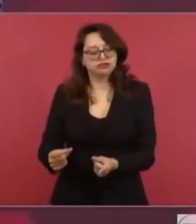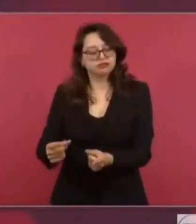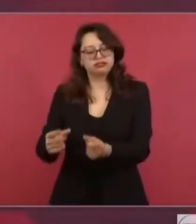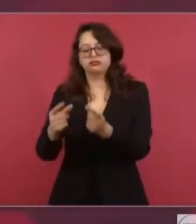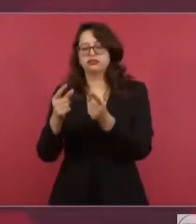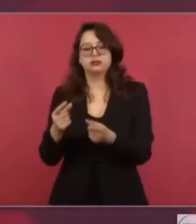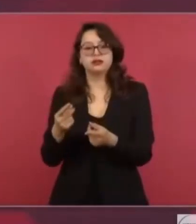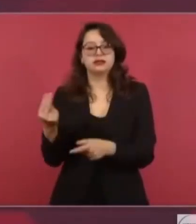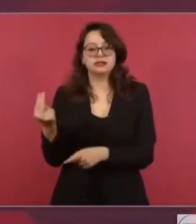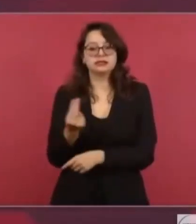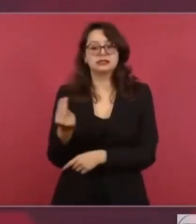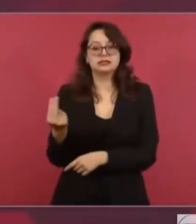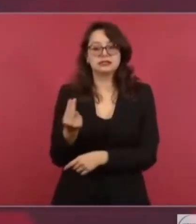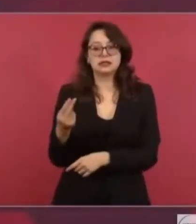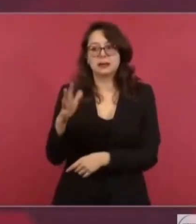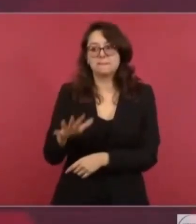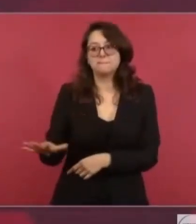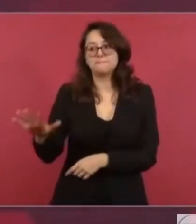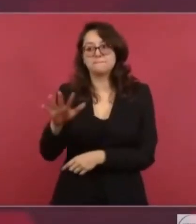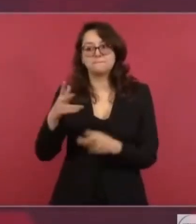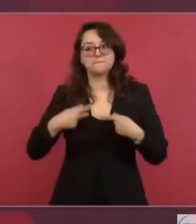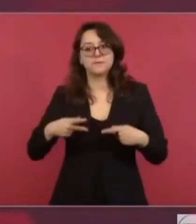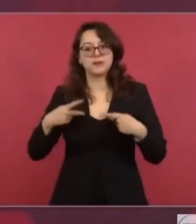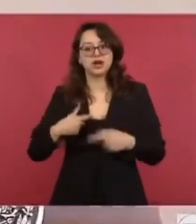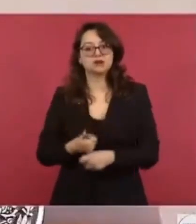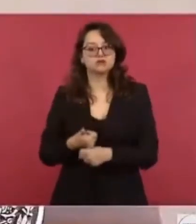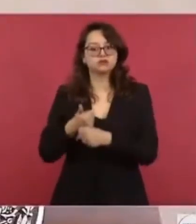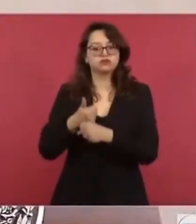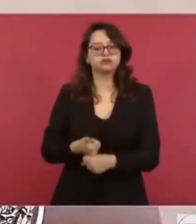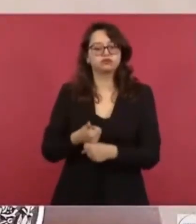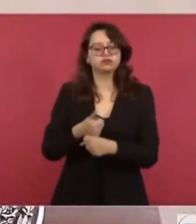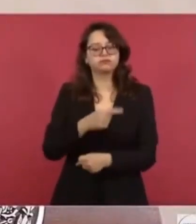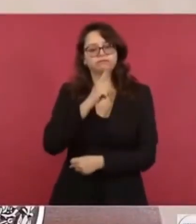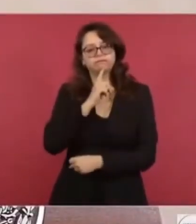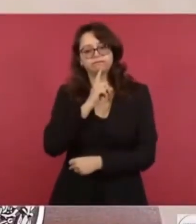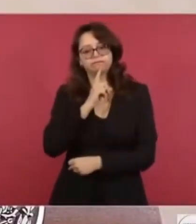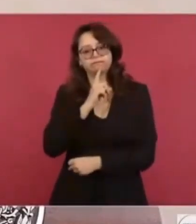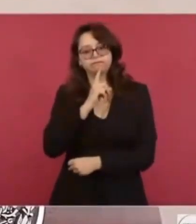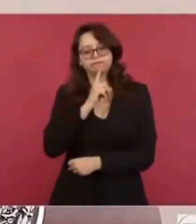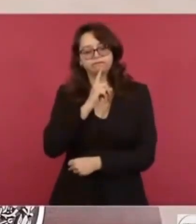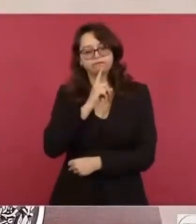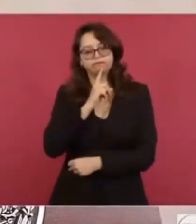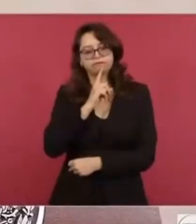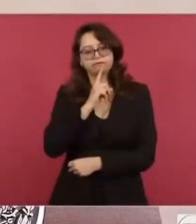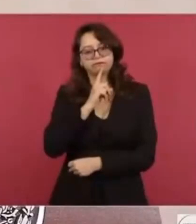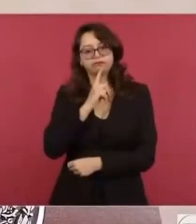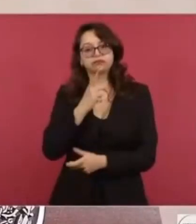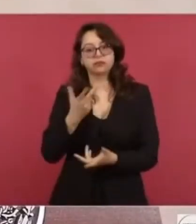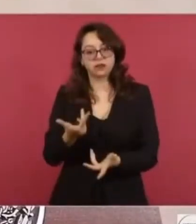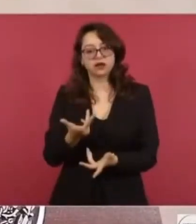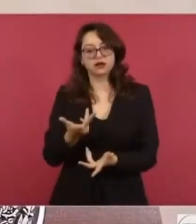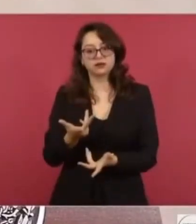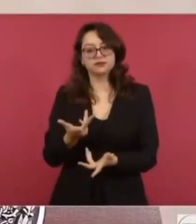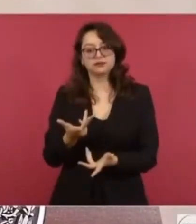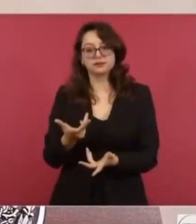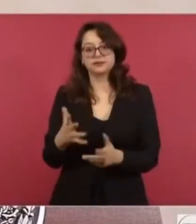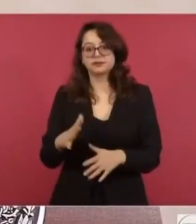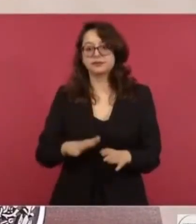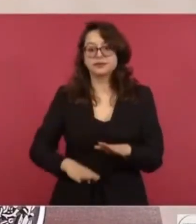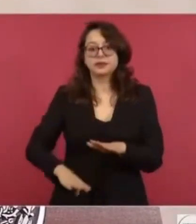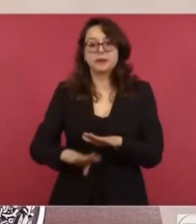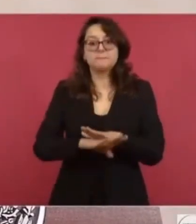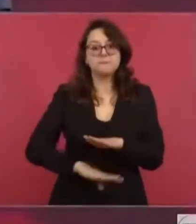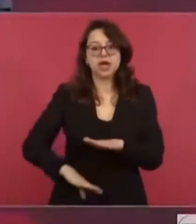padezca la gente, que tengan para lo